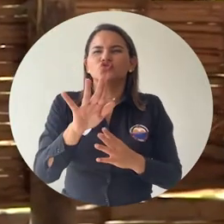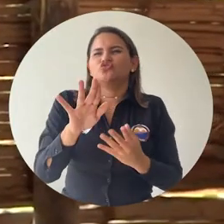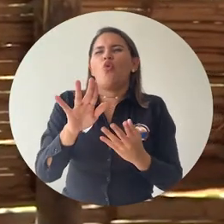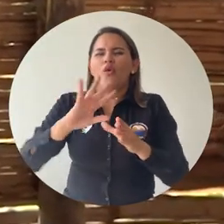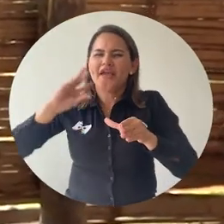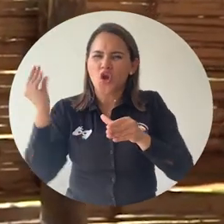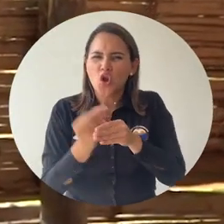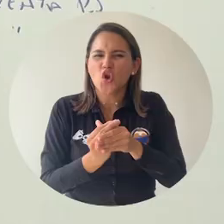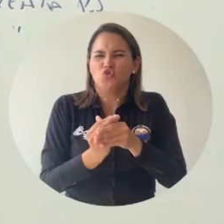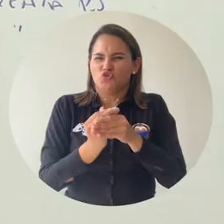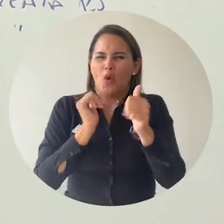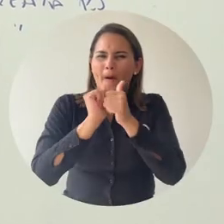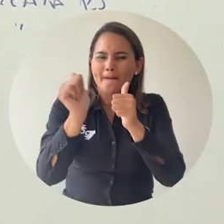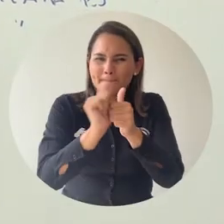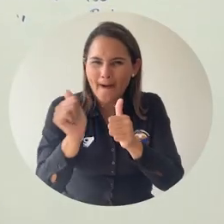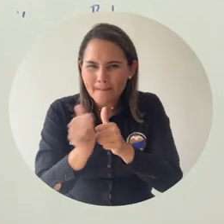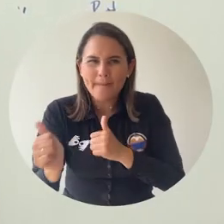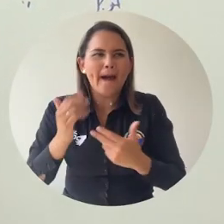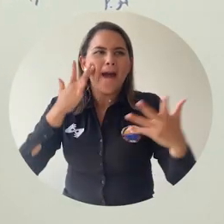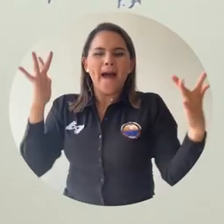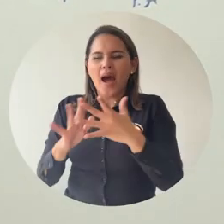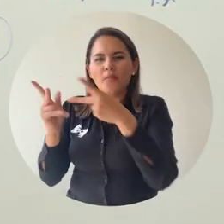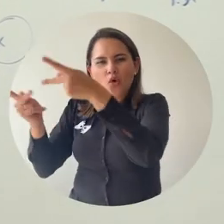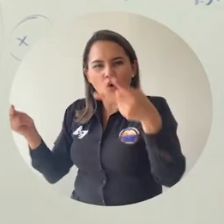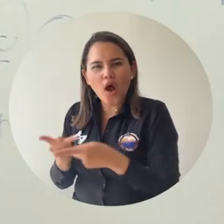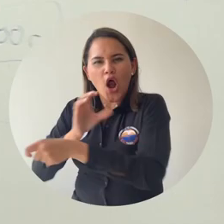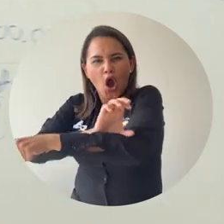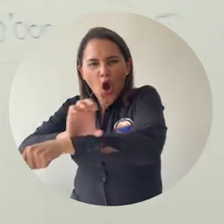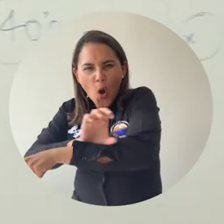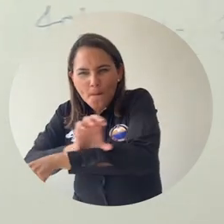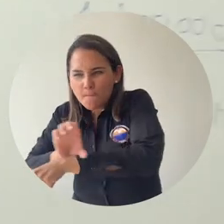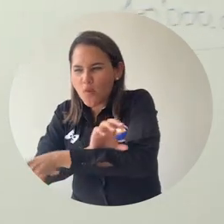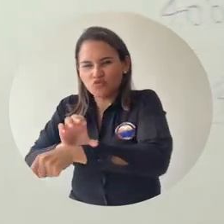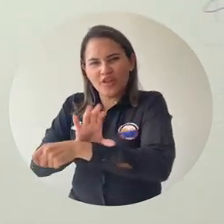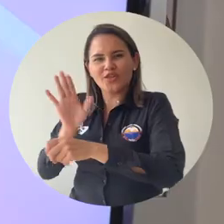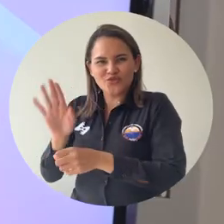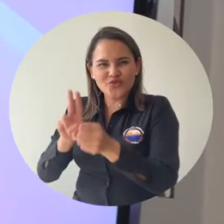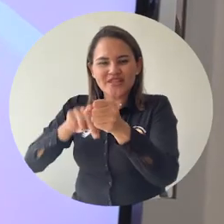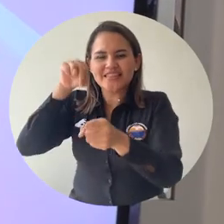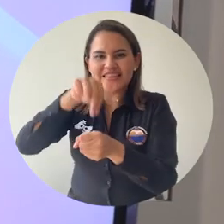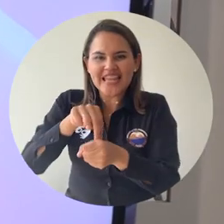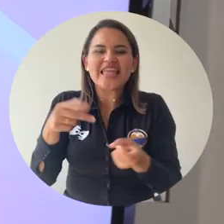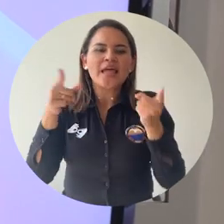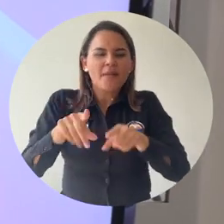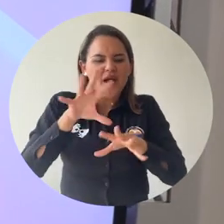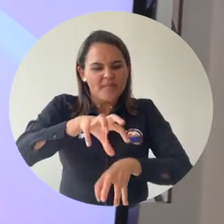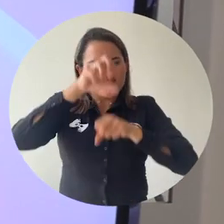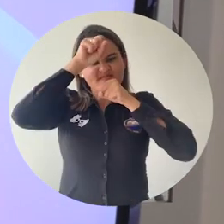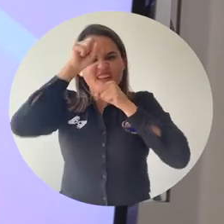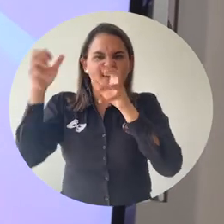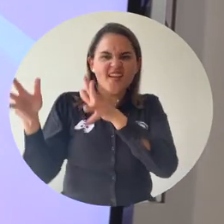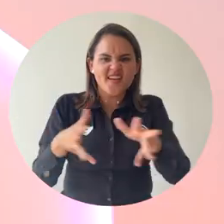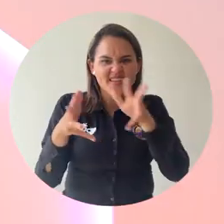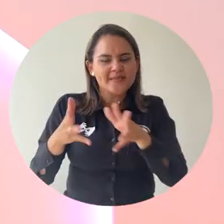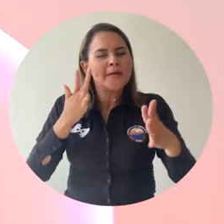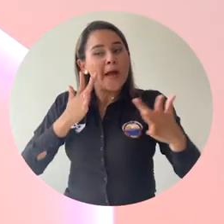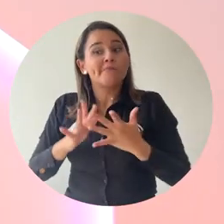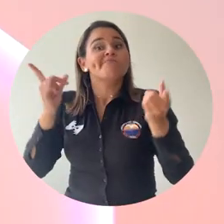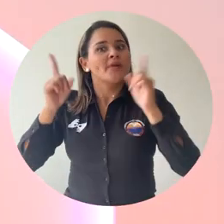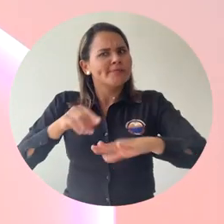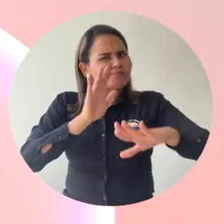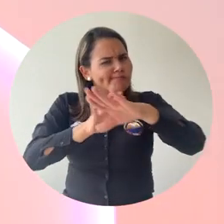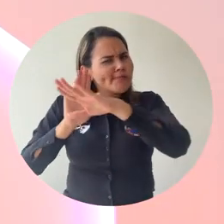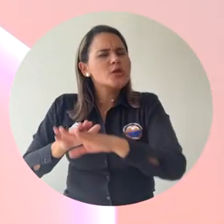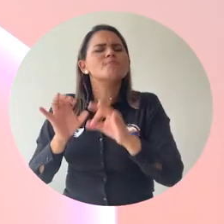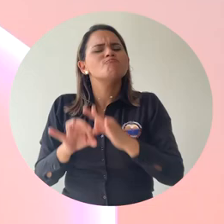de inclusión y permanencia, las apuestas en innovación en procesos de enseñanza y aprendizaje, y fue enfático en la necesidad imperiosa de mejorar